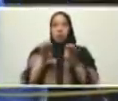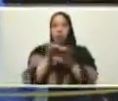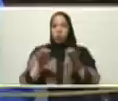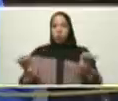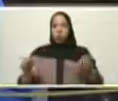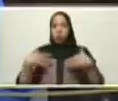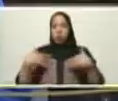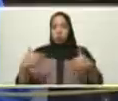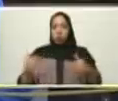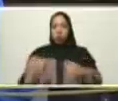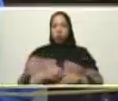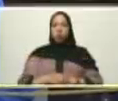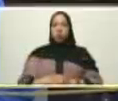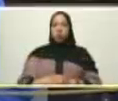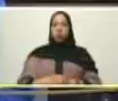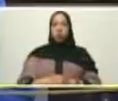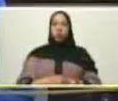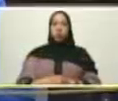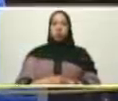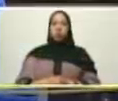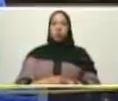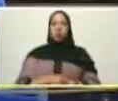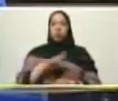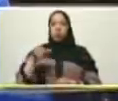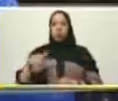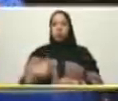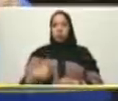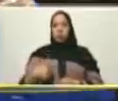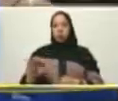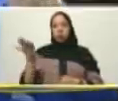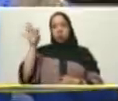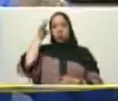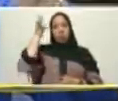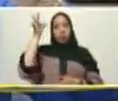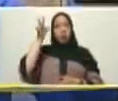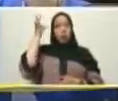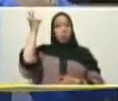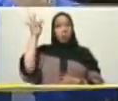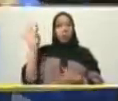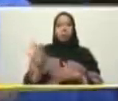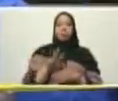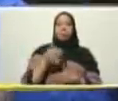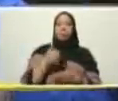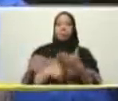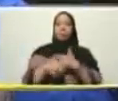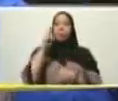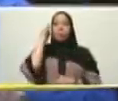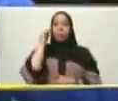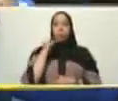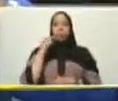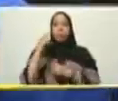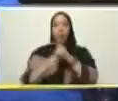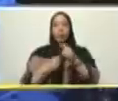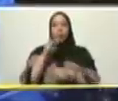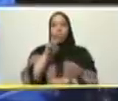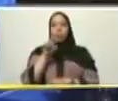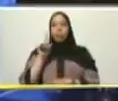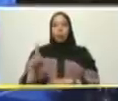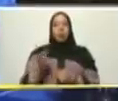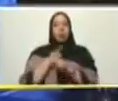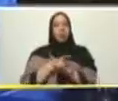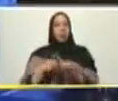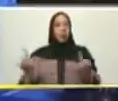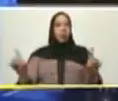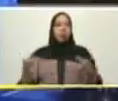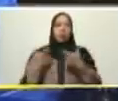la salud con nuestras propias manos es nuestra filosofía el bolivianismo del siglo 21 tiene una filosofía